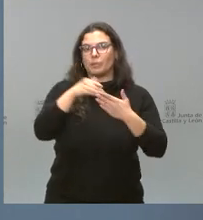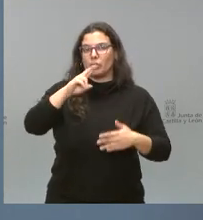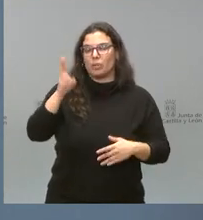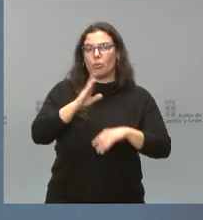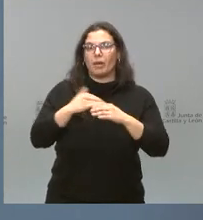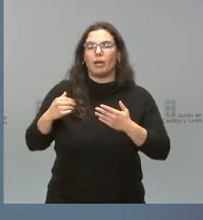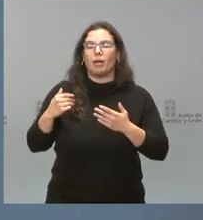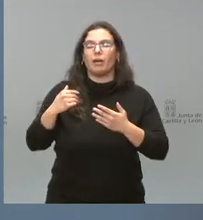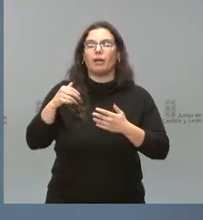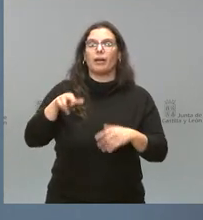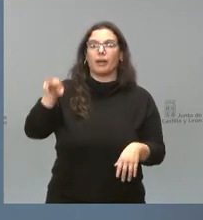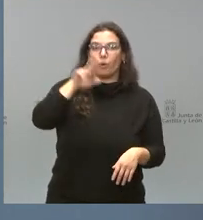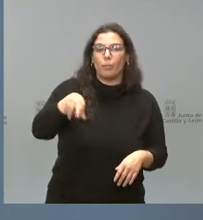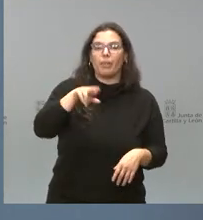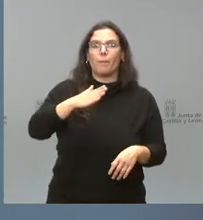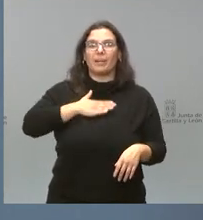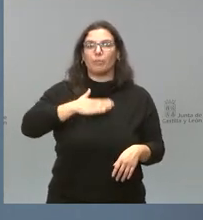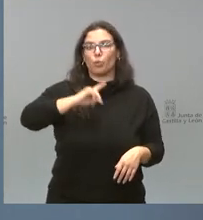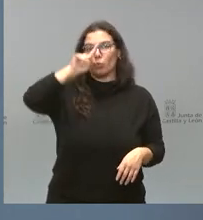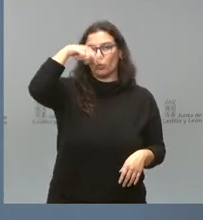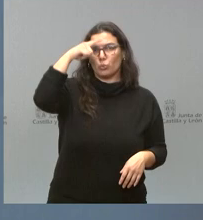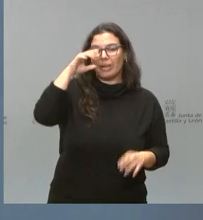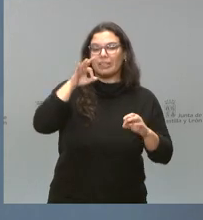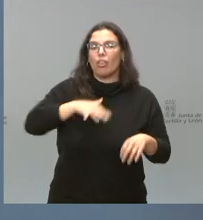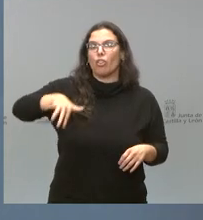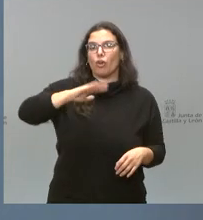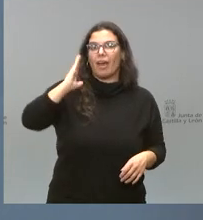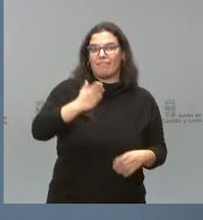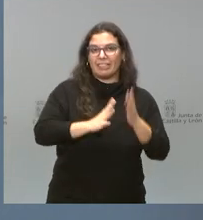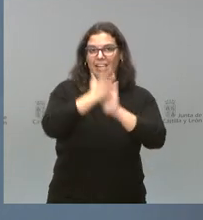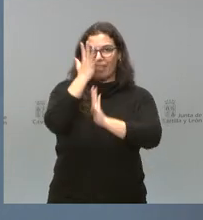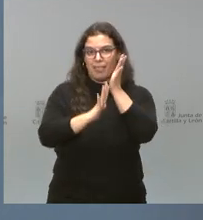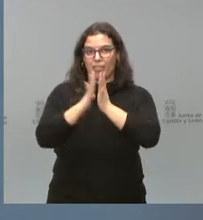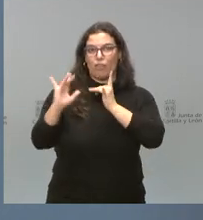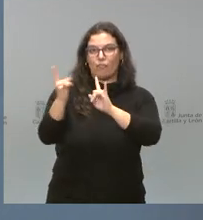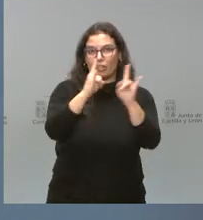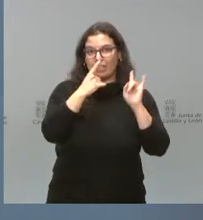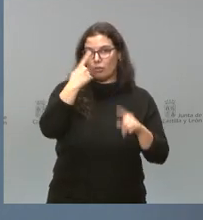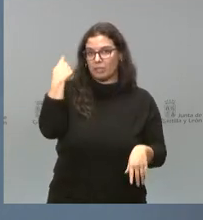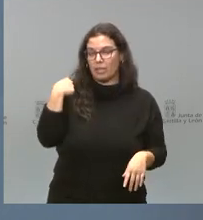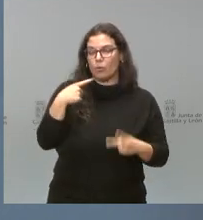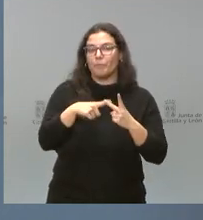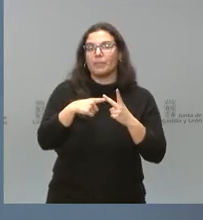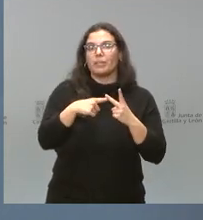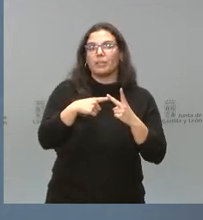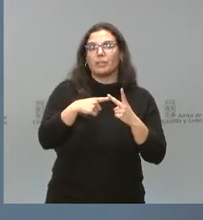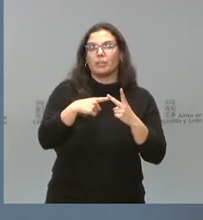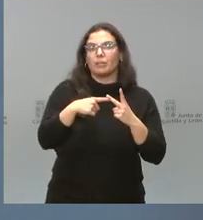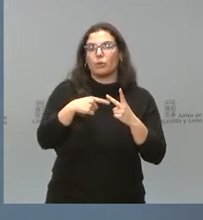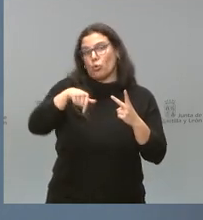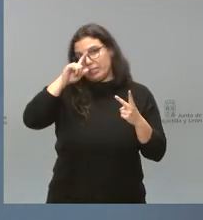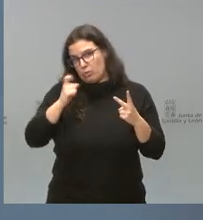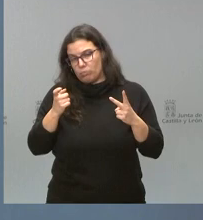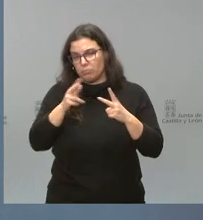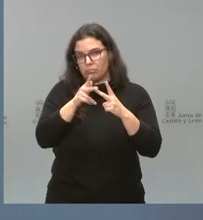recuperación del patrimonio cultural en zonas afectadas por incendios forestales el año pasado, o este mismo